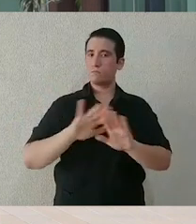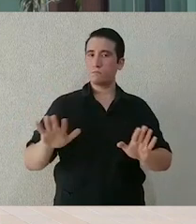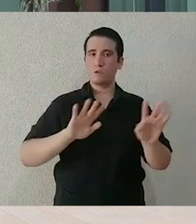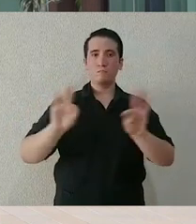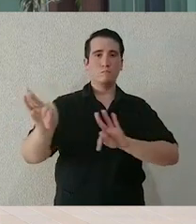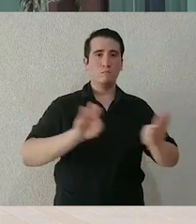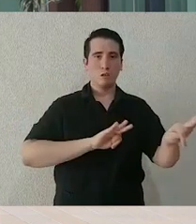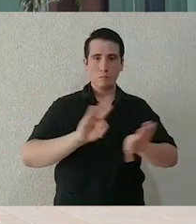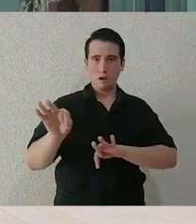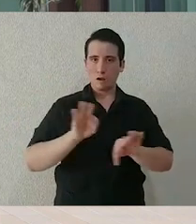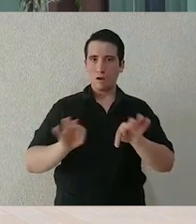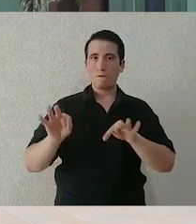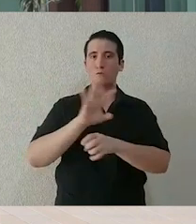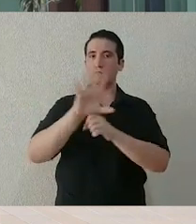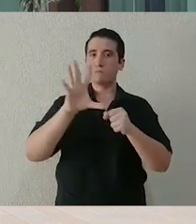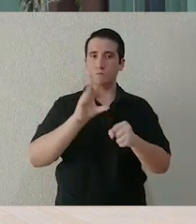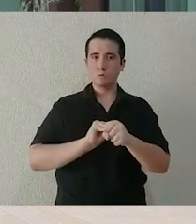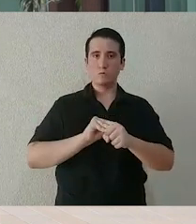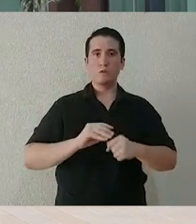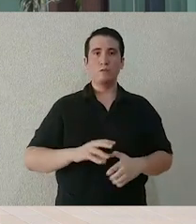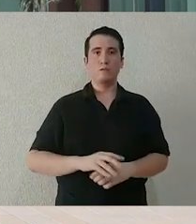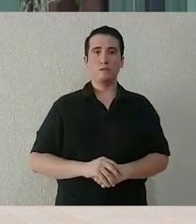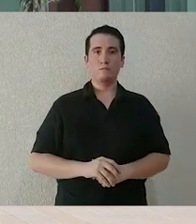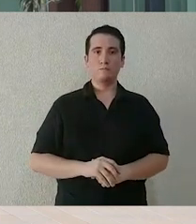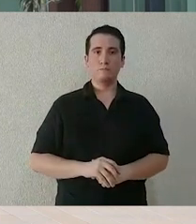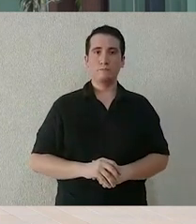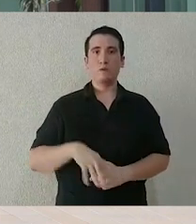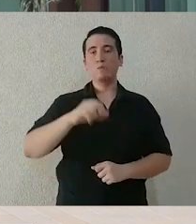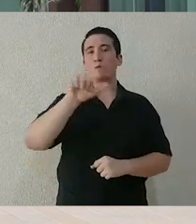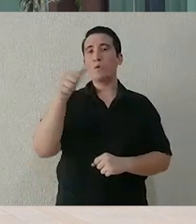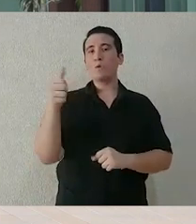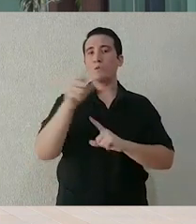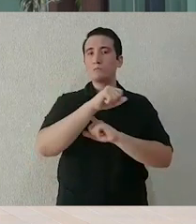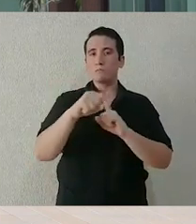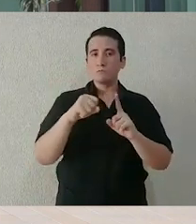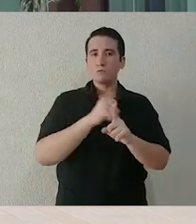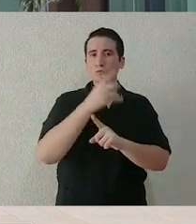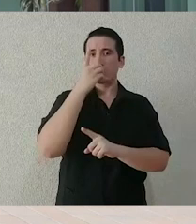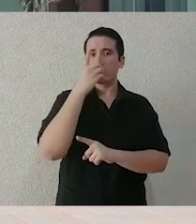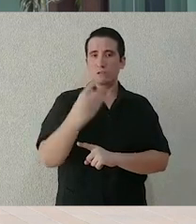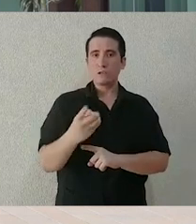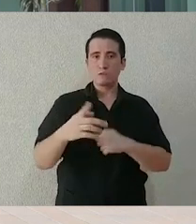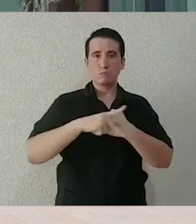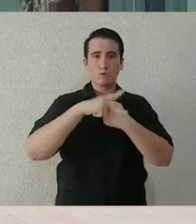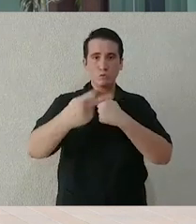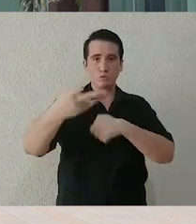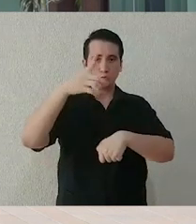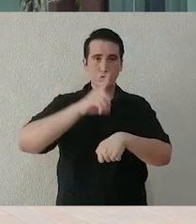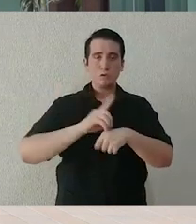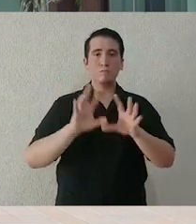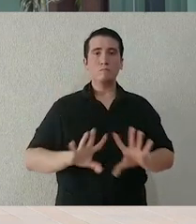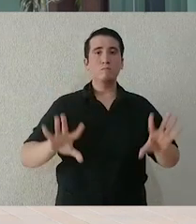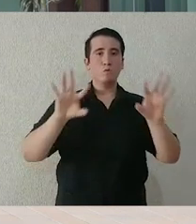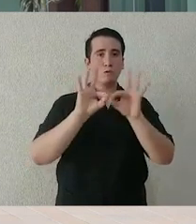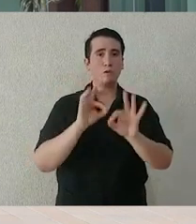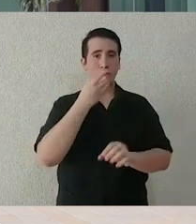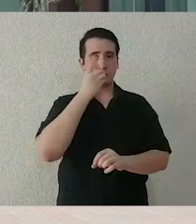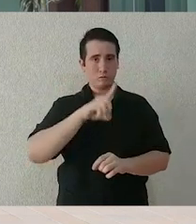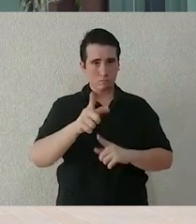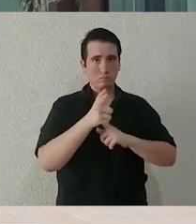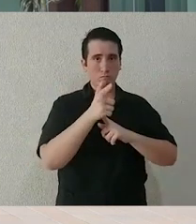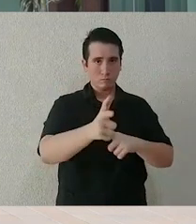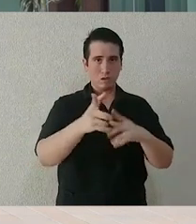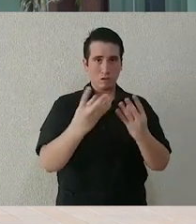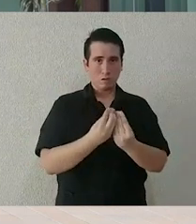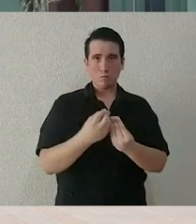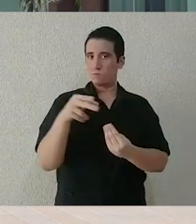decidir si continuamos o no con nuestra reactivación económica, pues la apertura de negocios no esenciales sigue condicionada a que la tendencia